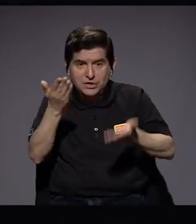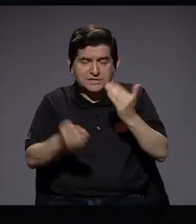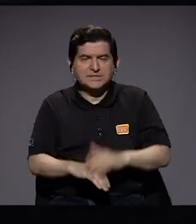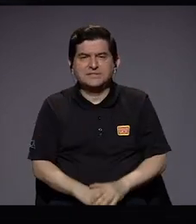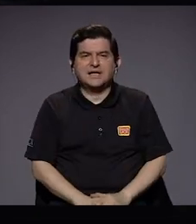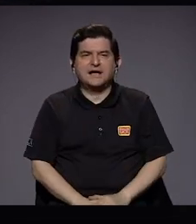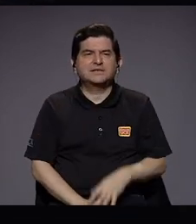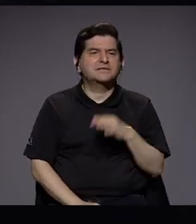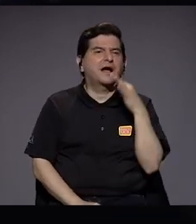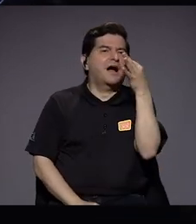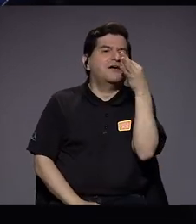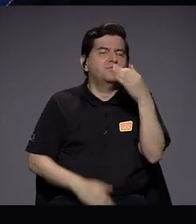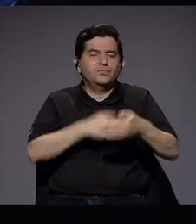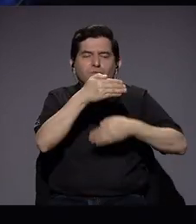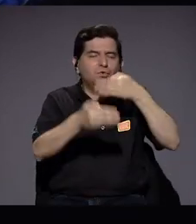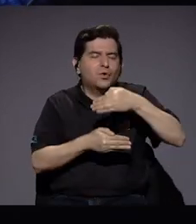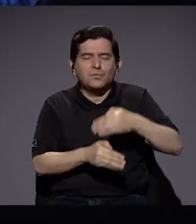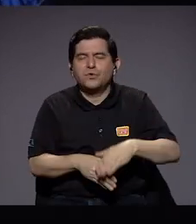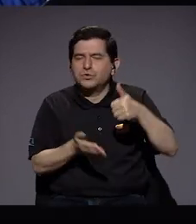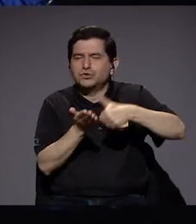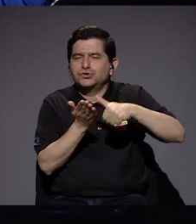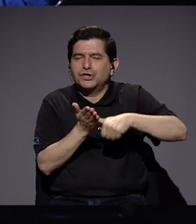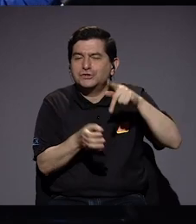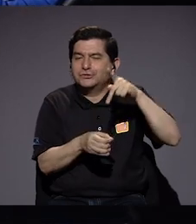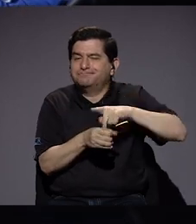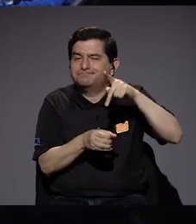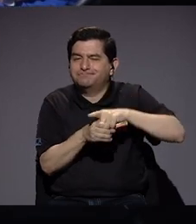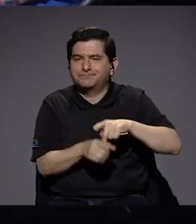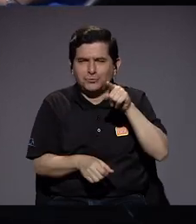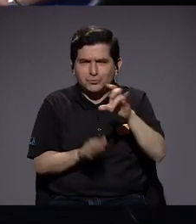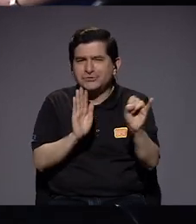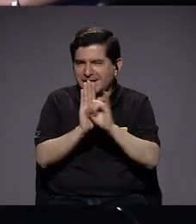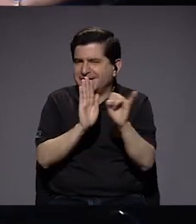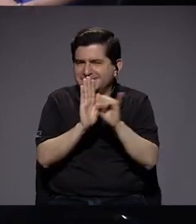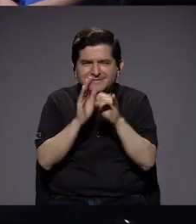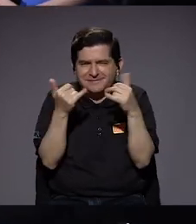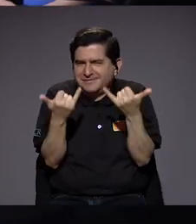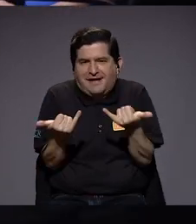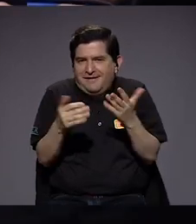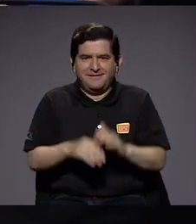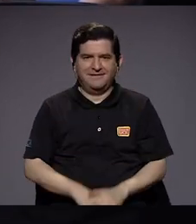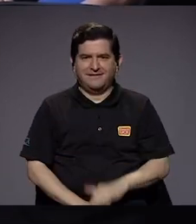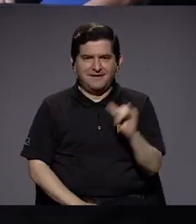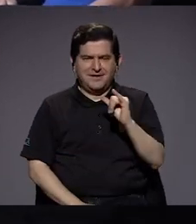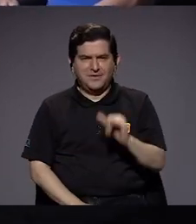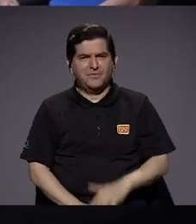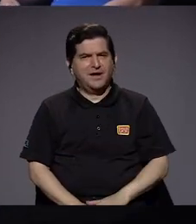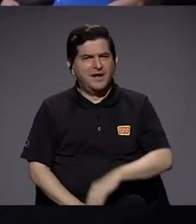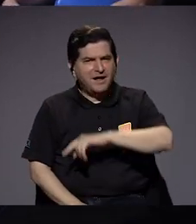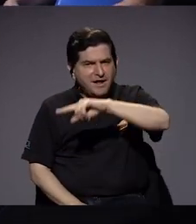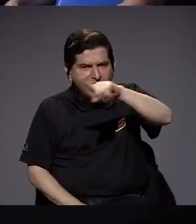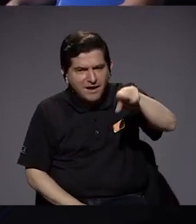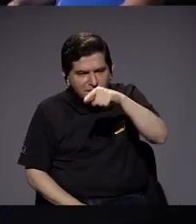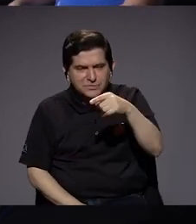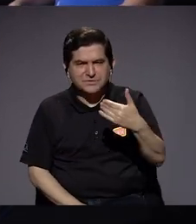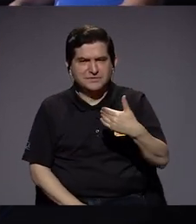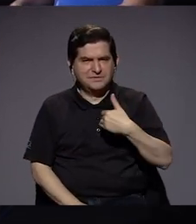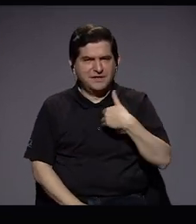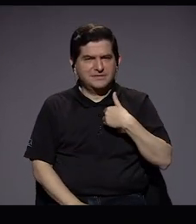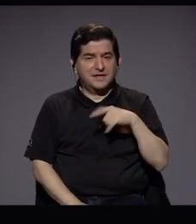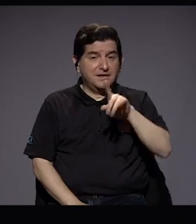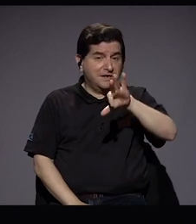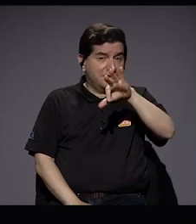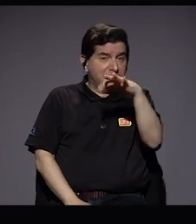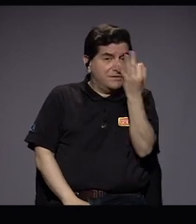vislumbran un proceso electoral. ¿Ustedes lo identifican y también empiezan ustedes a adquirir